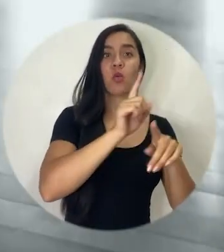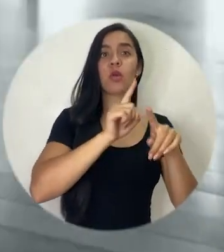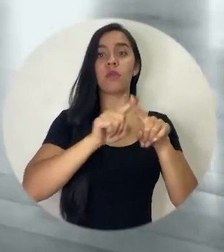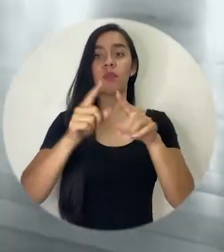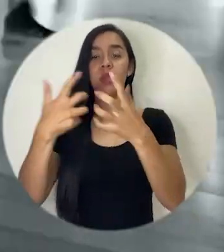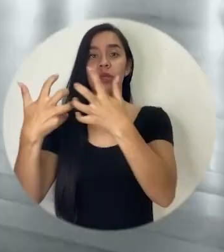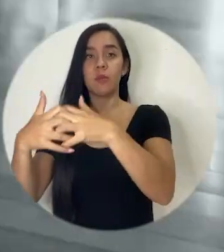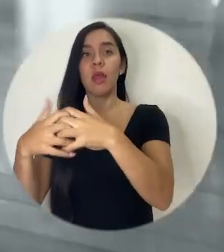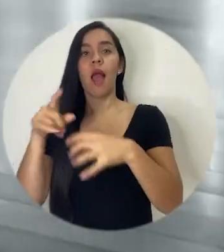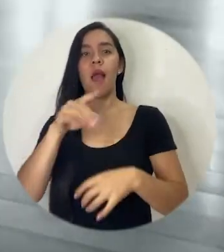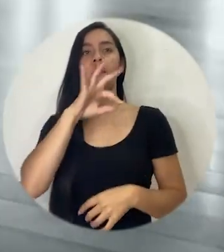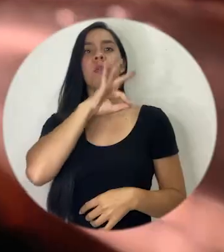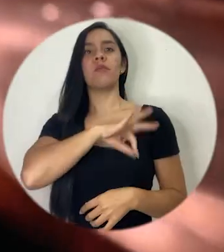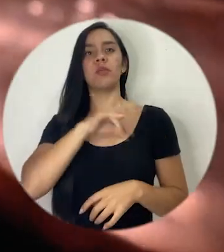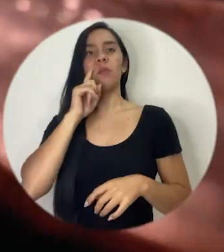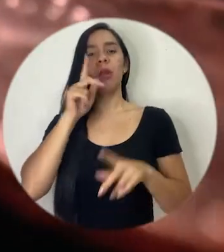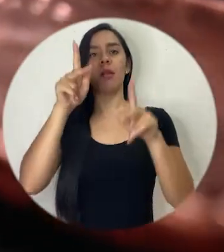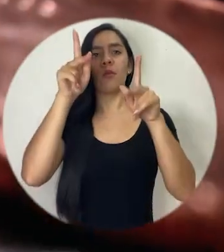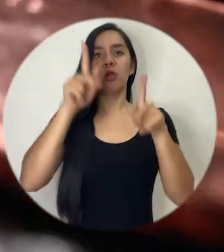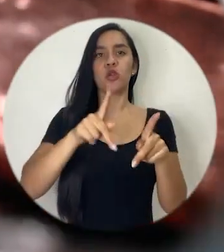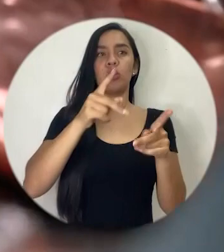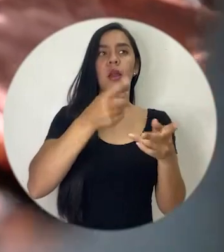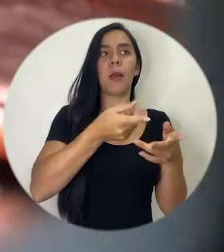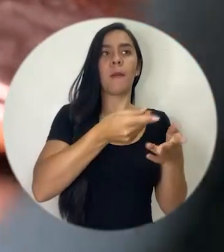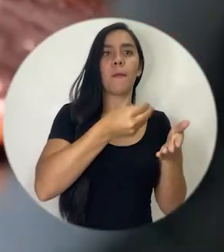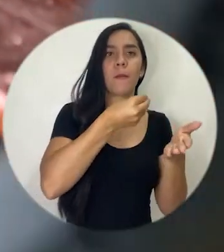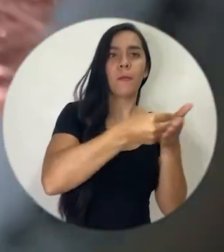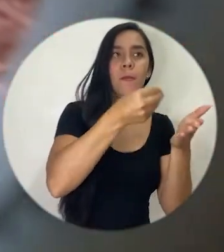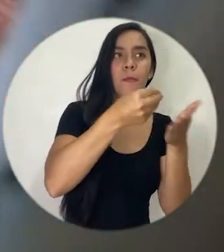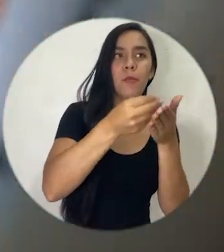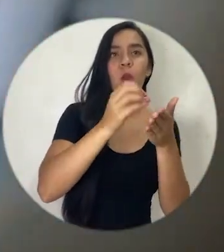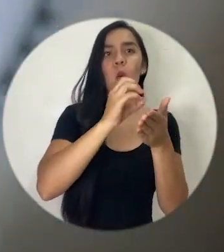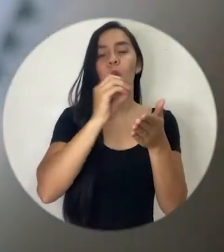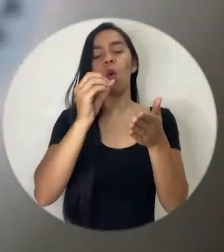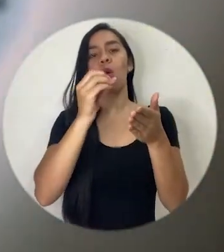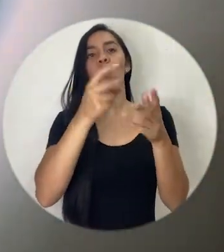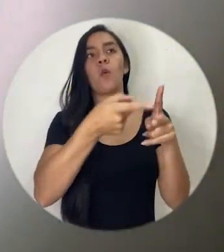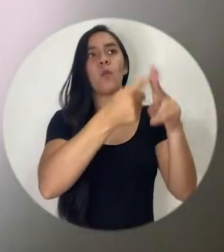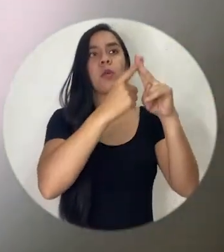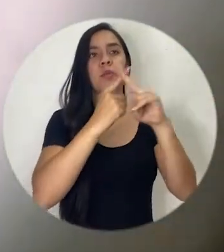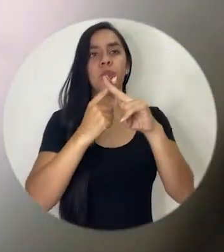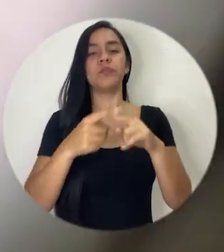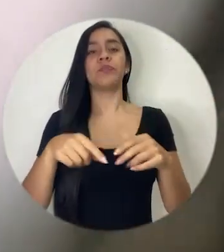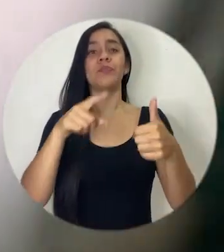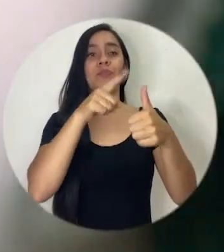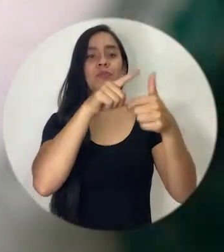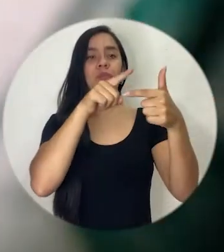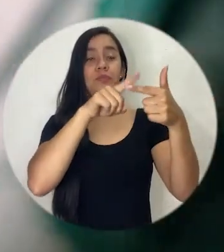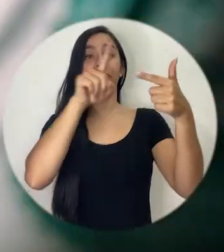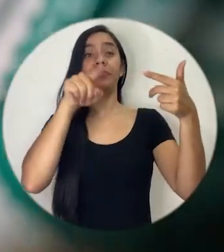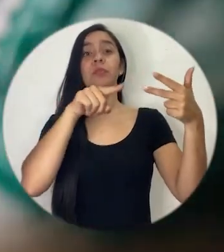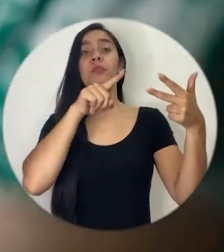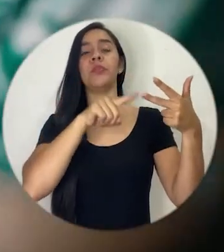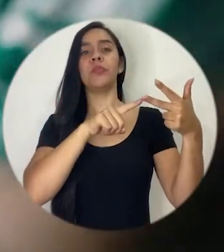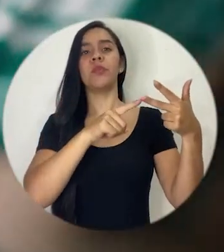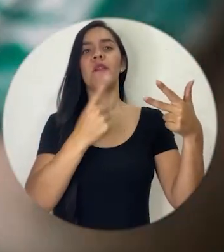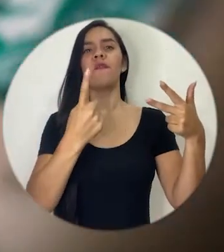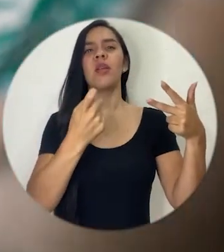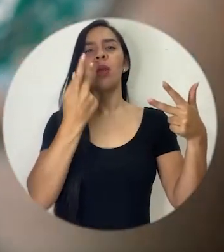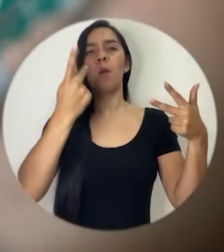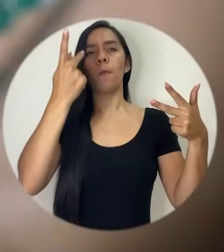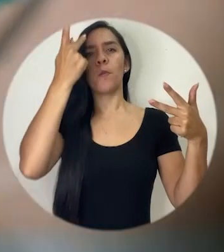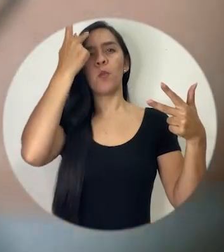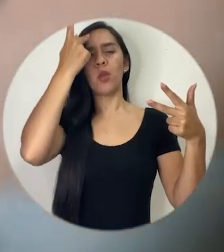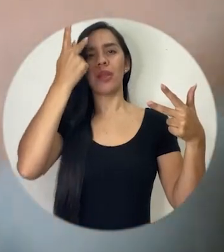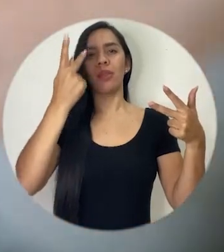beneficios directos al consumidor y el último tema donde me parece que hace falta una política nacional